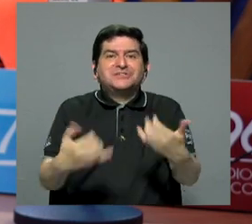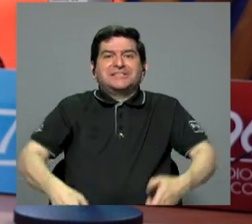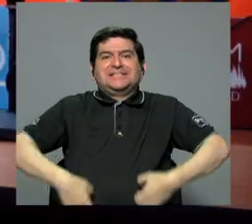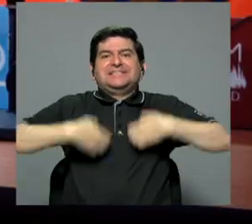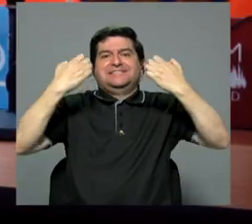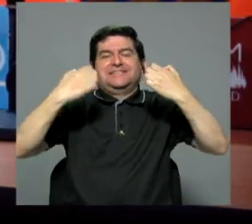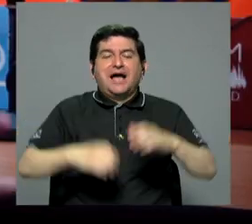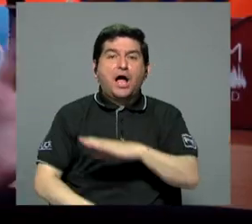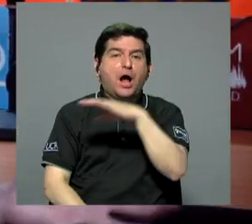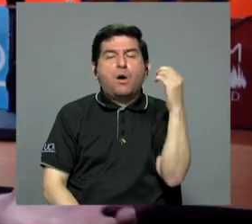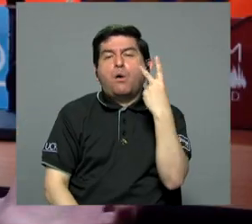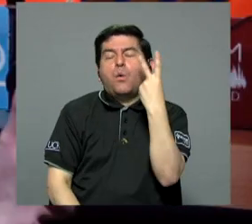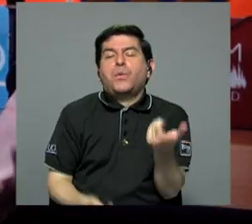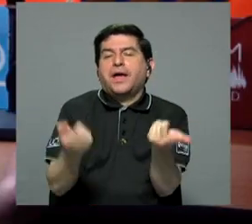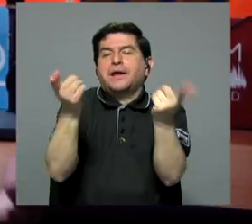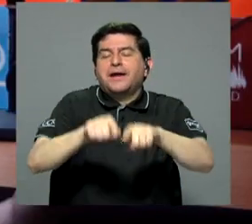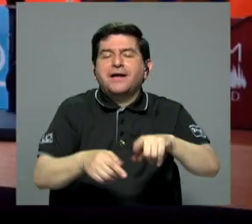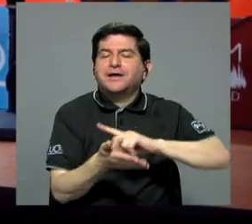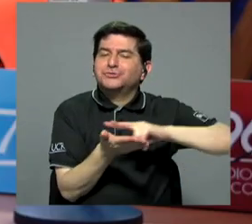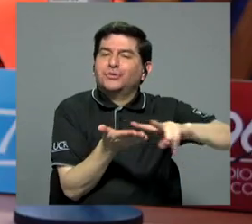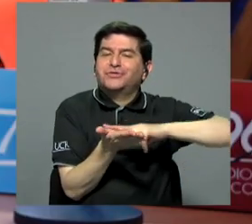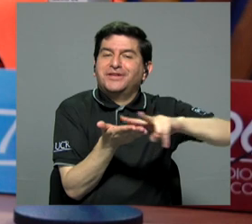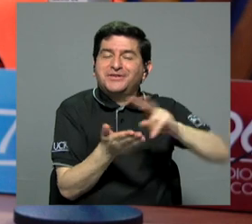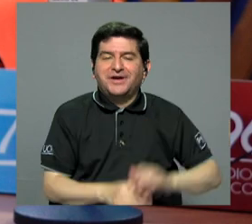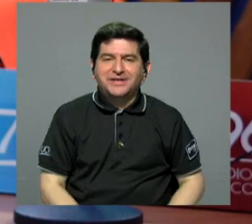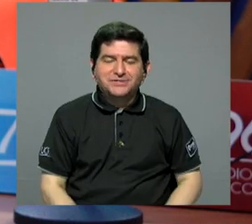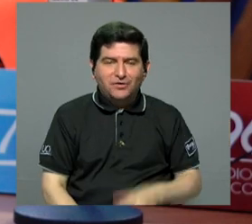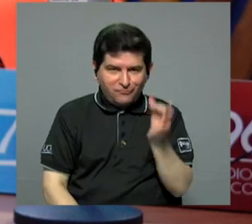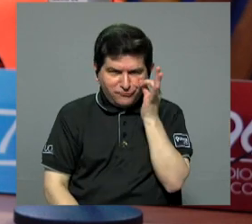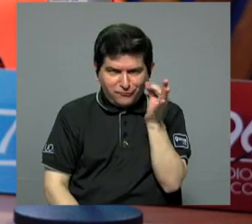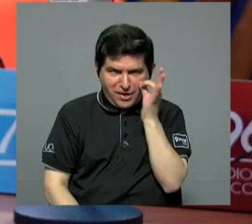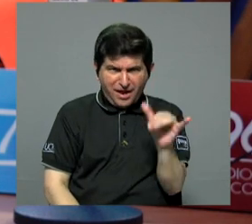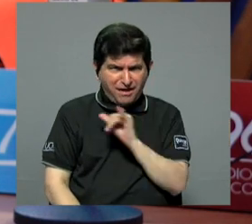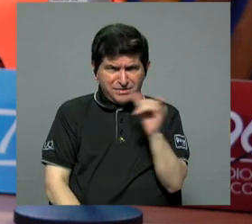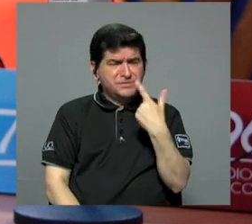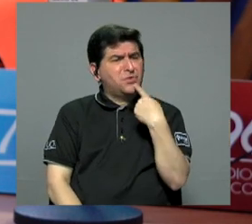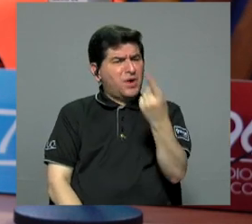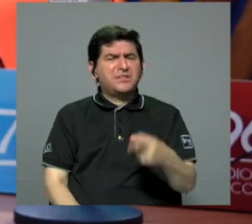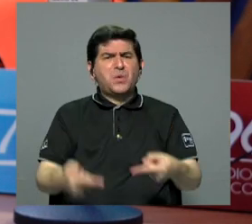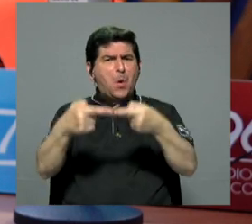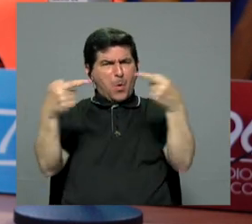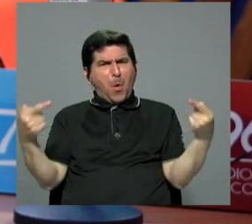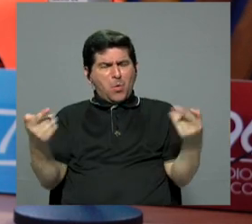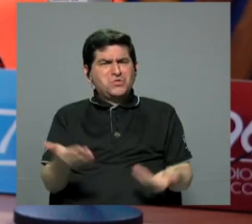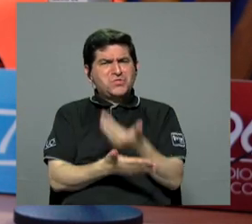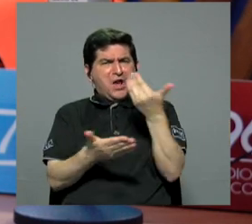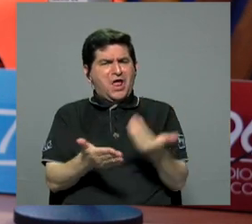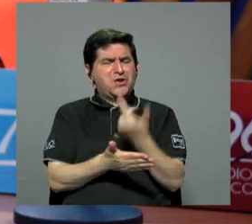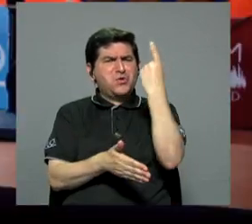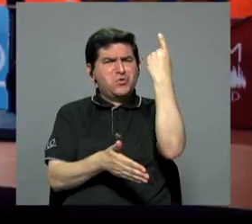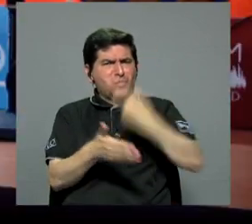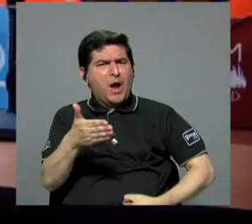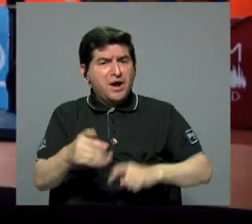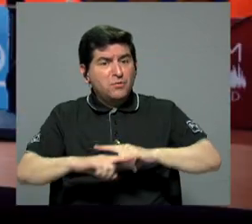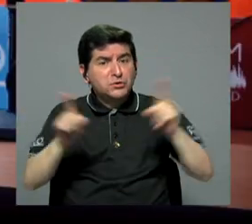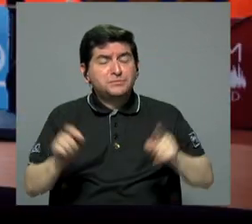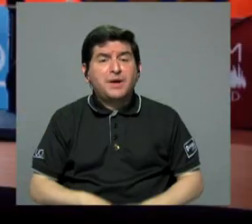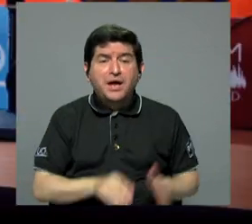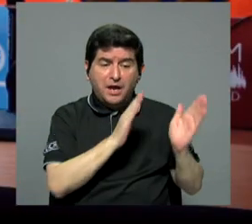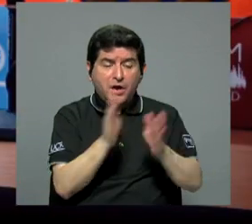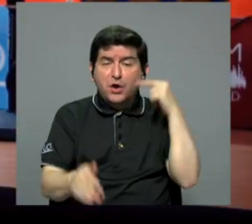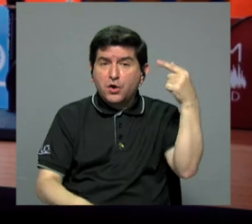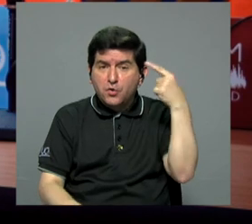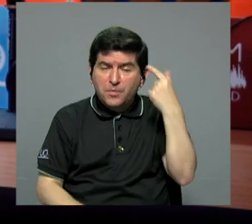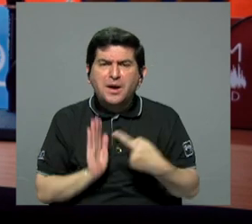existentes. O veamos el caso de Liberación Nacional. José María Figueres también dijo estar en contra de nuevos impuestos, pero su plan de